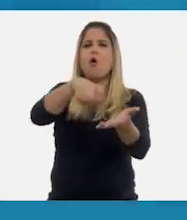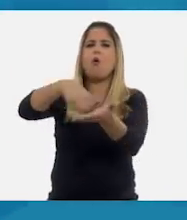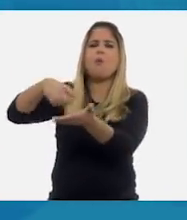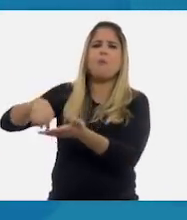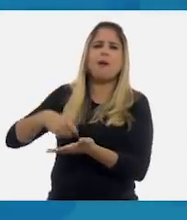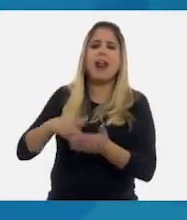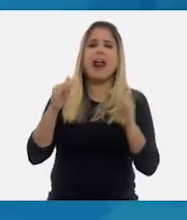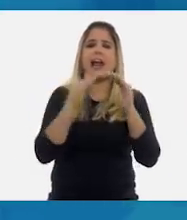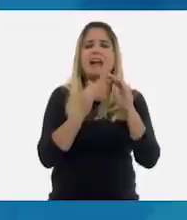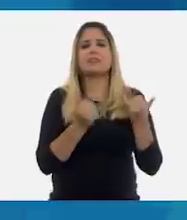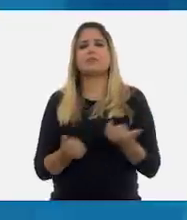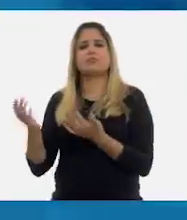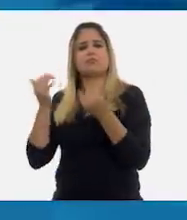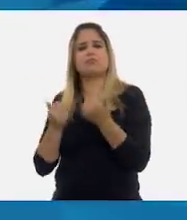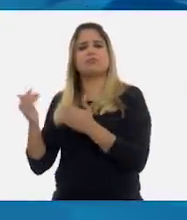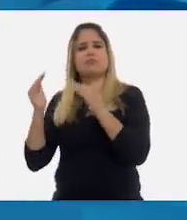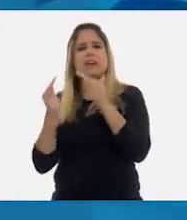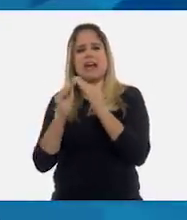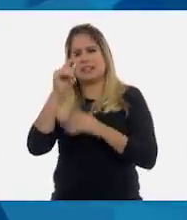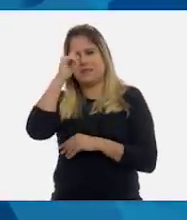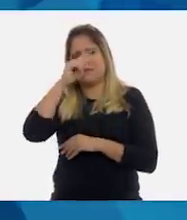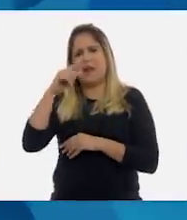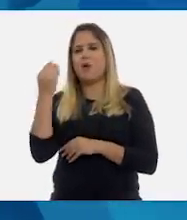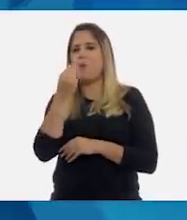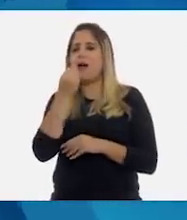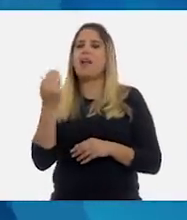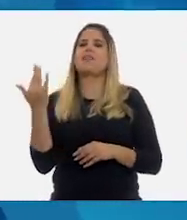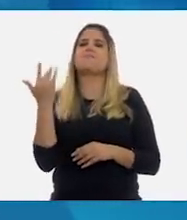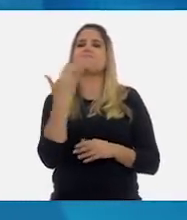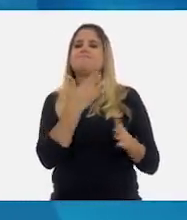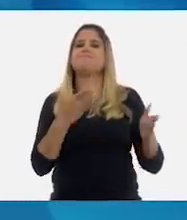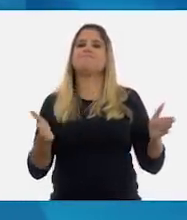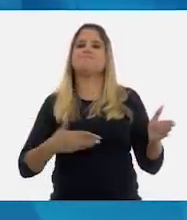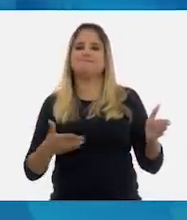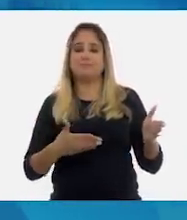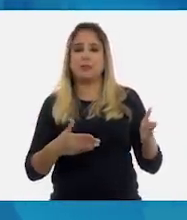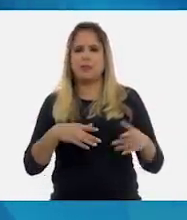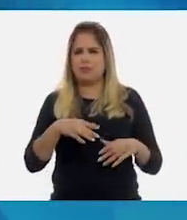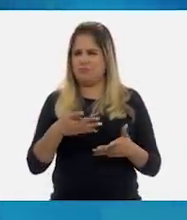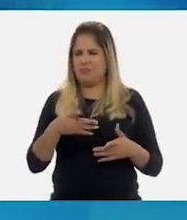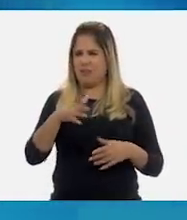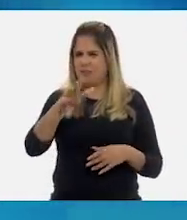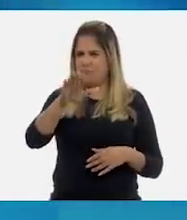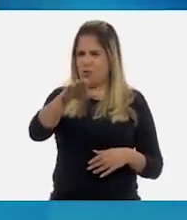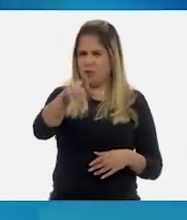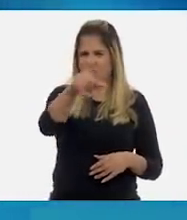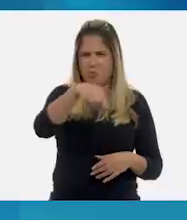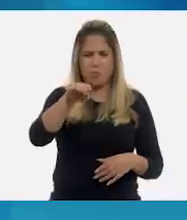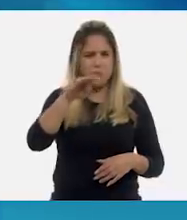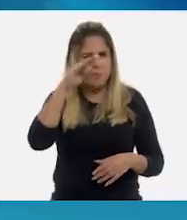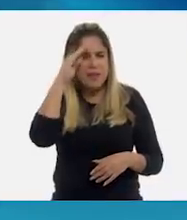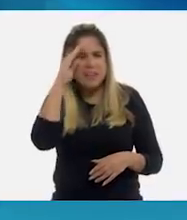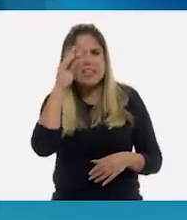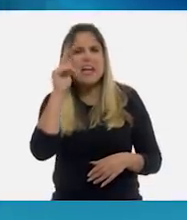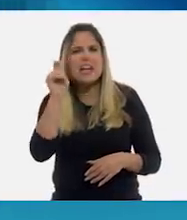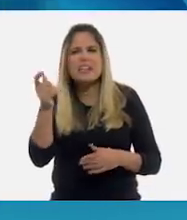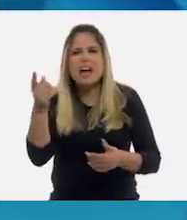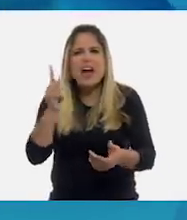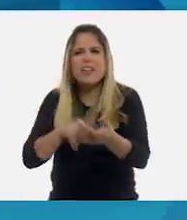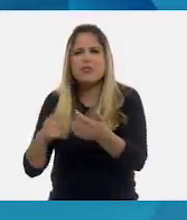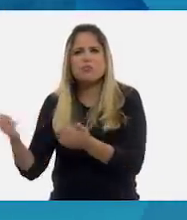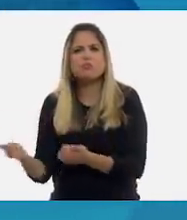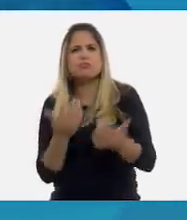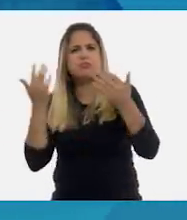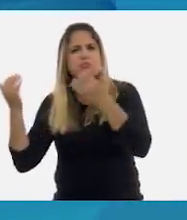a casa todo lo que necesitamos para comer rico. Pero, ¿alguna vez se han preguntado sobre el trabajo que realizan los